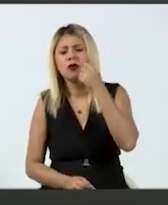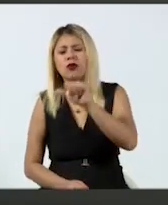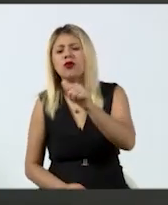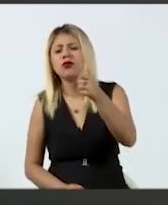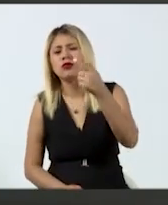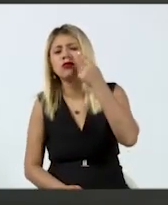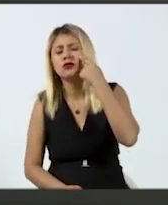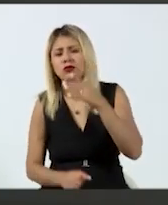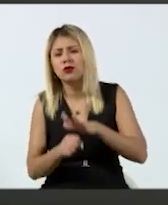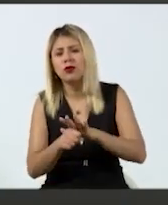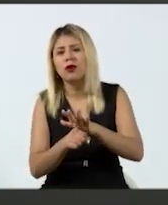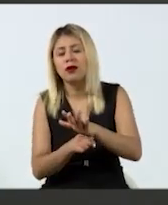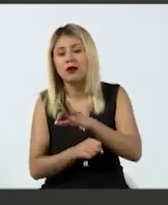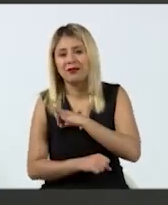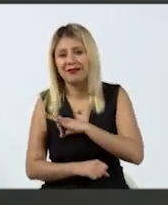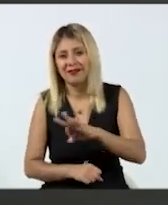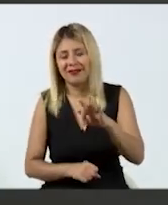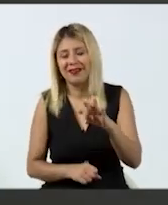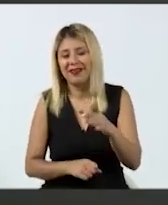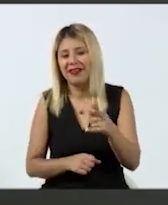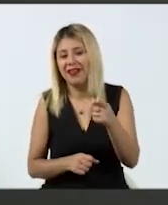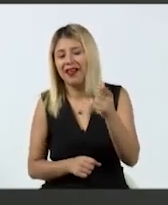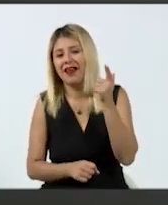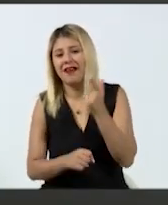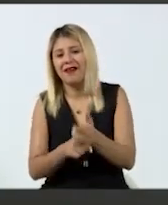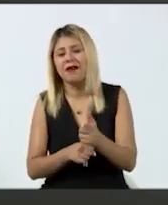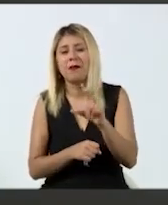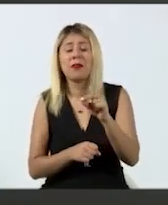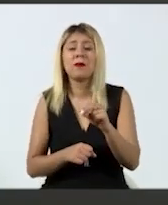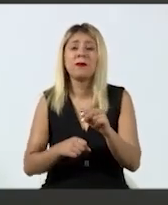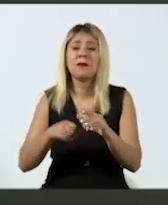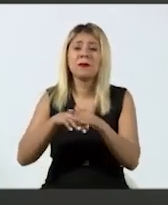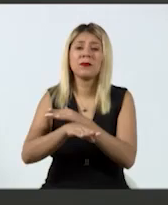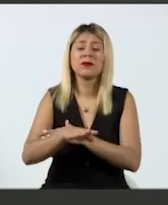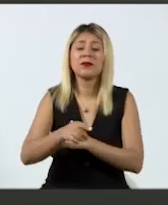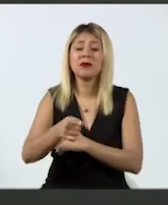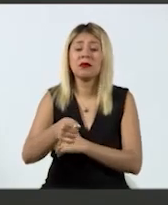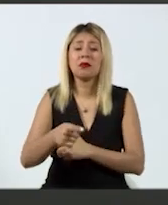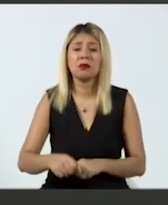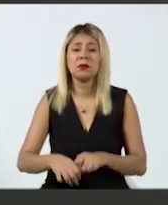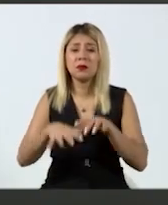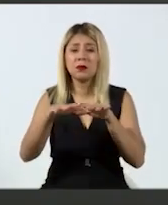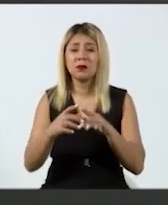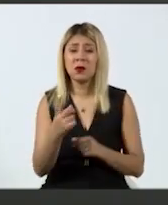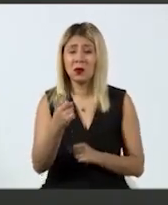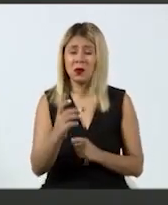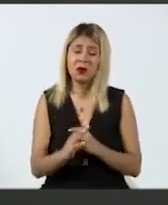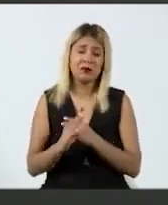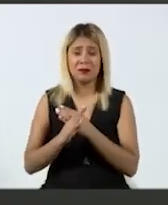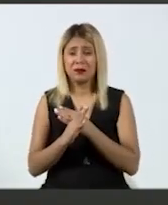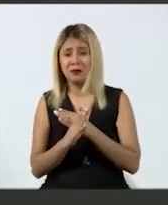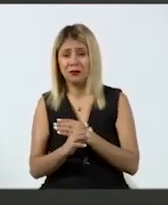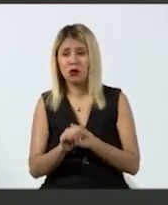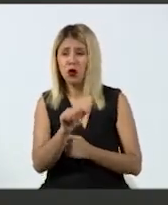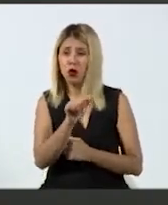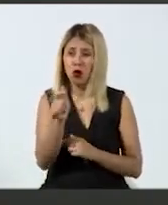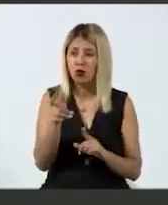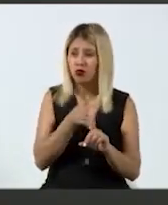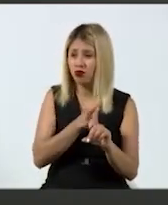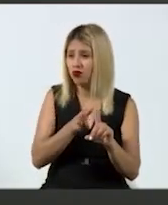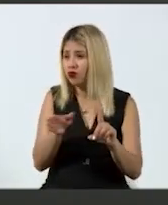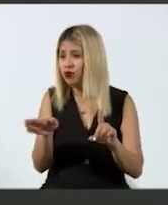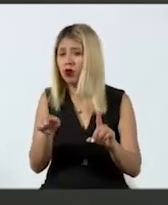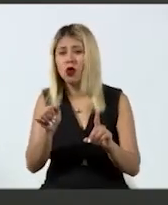ruta de tránsito para no caer en las zonas de inundación recurrente o evitarlo a través de alguna zona, de alguna ruta